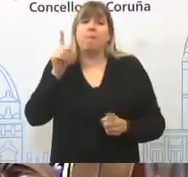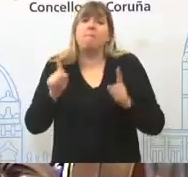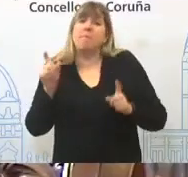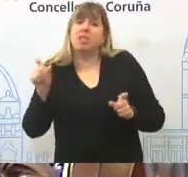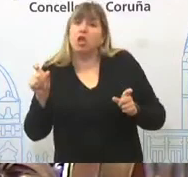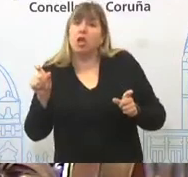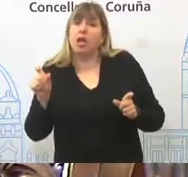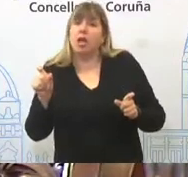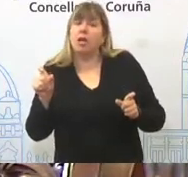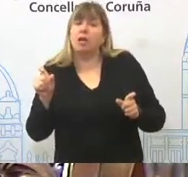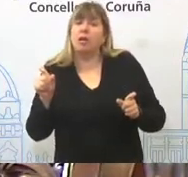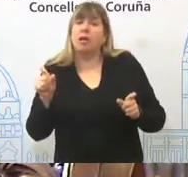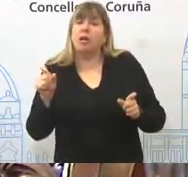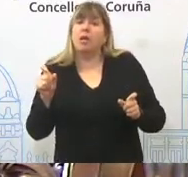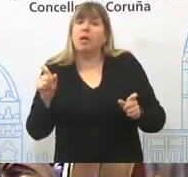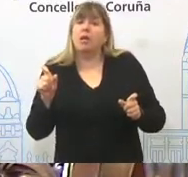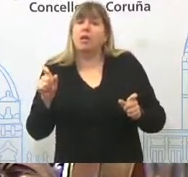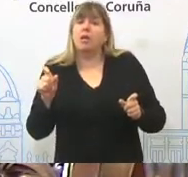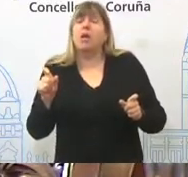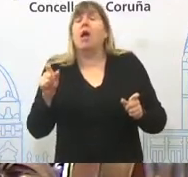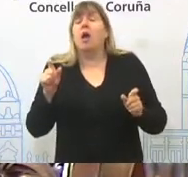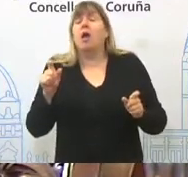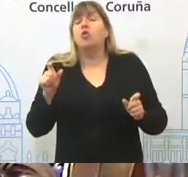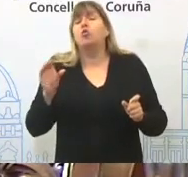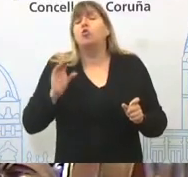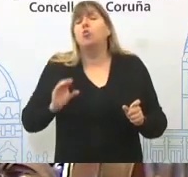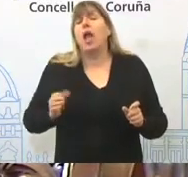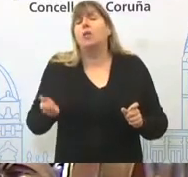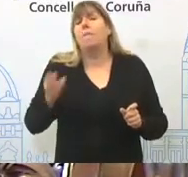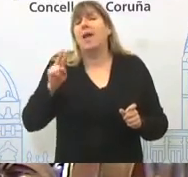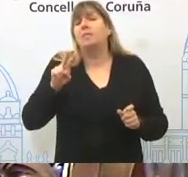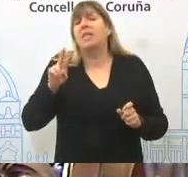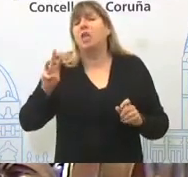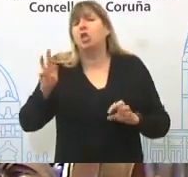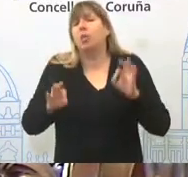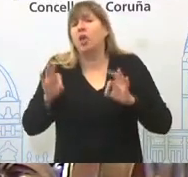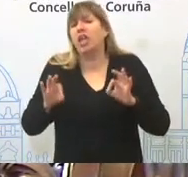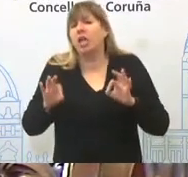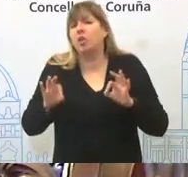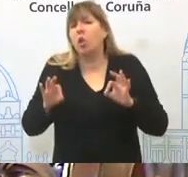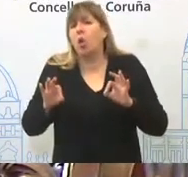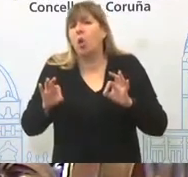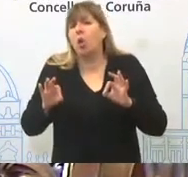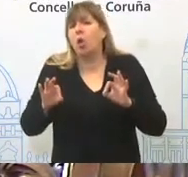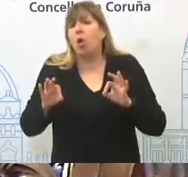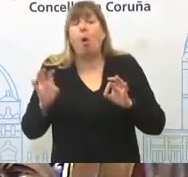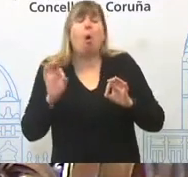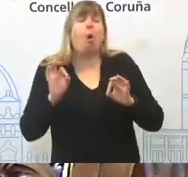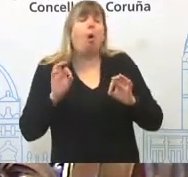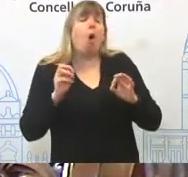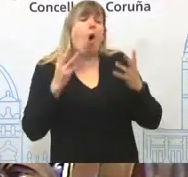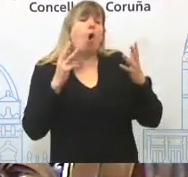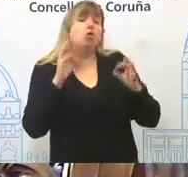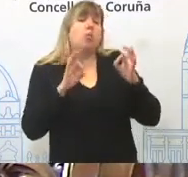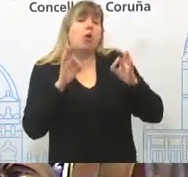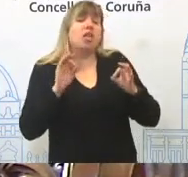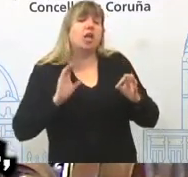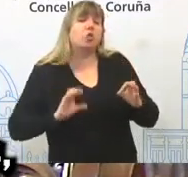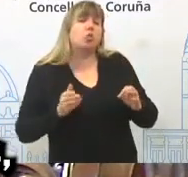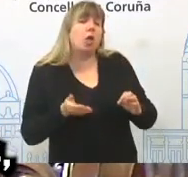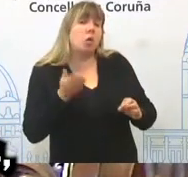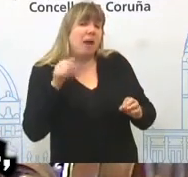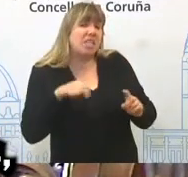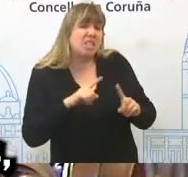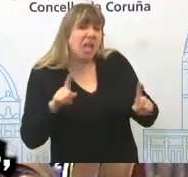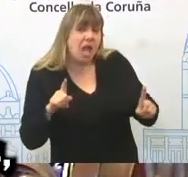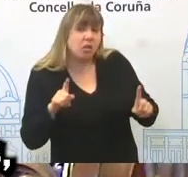incrementasen o salario un 28,2% en cinco anos ou nin sequera un 8% prácticamente este ano.